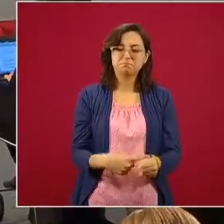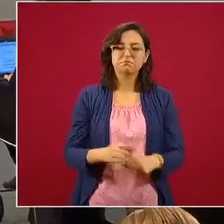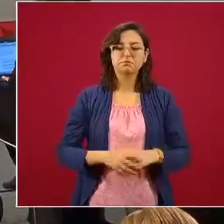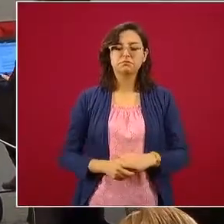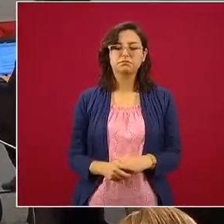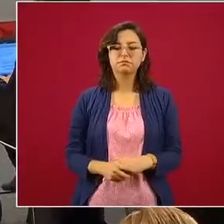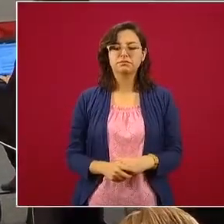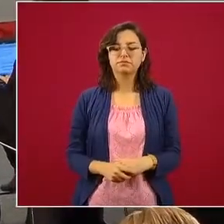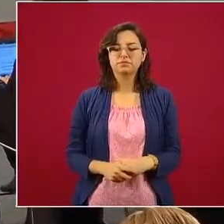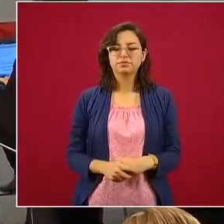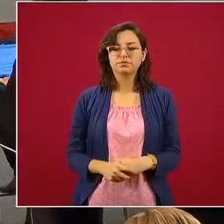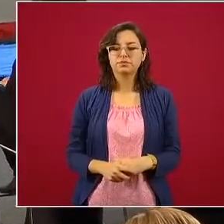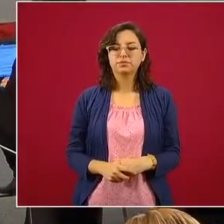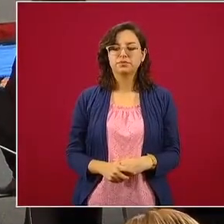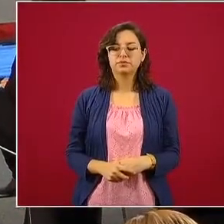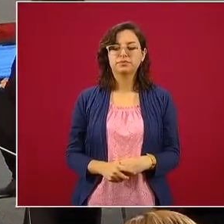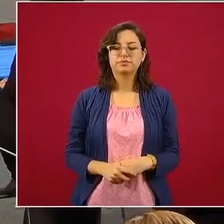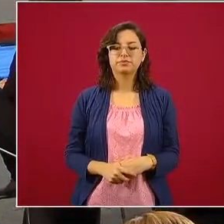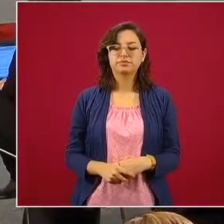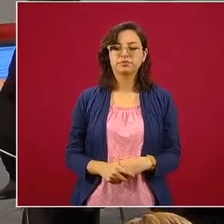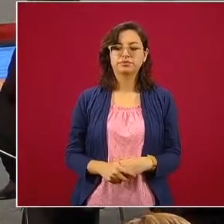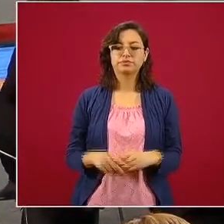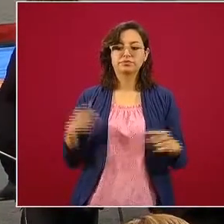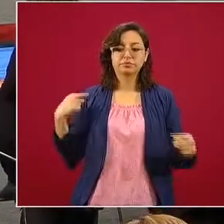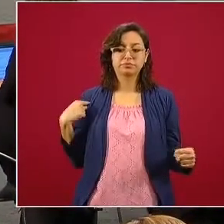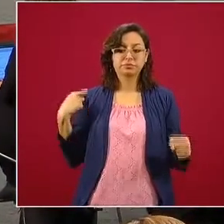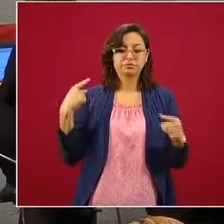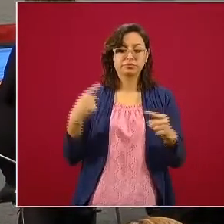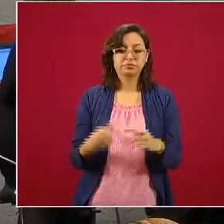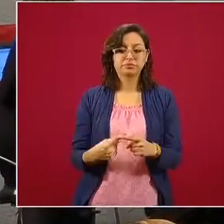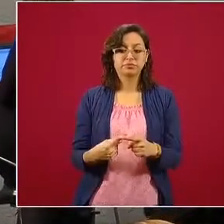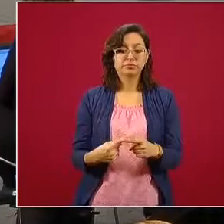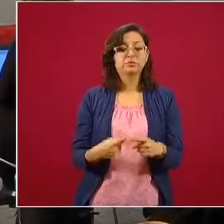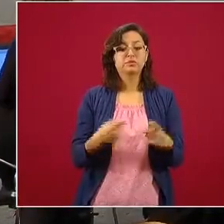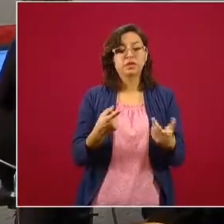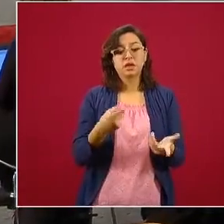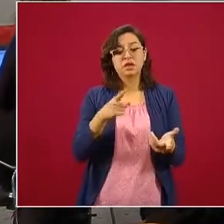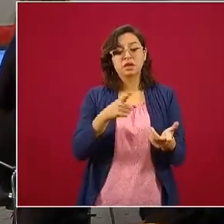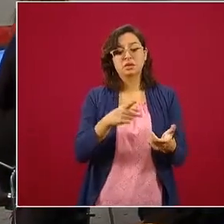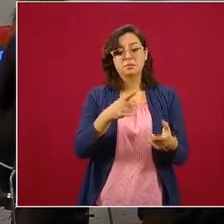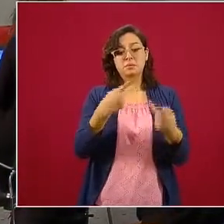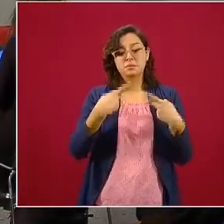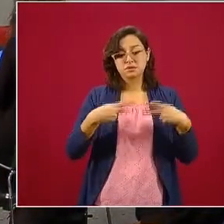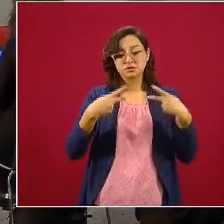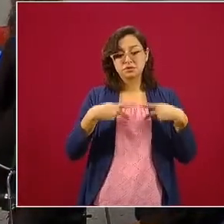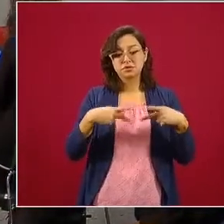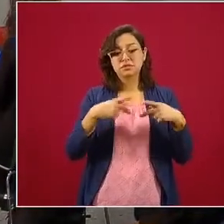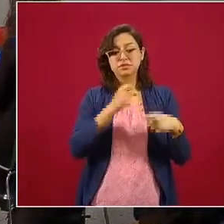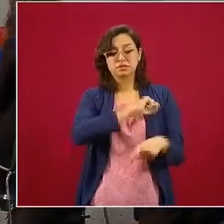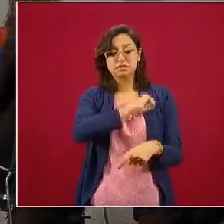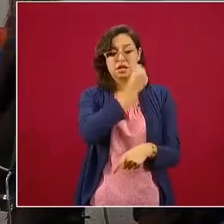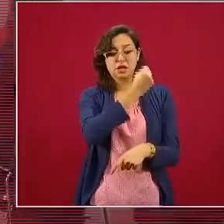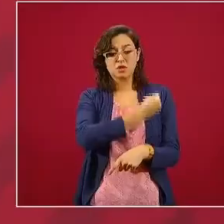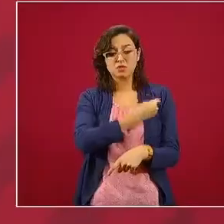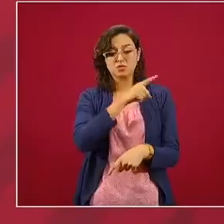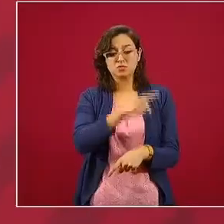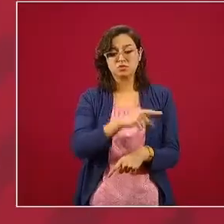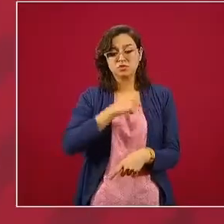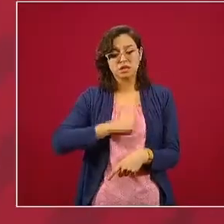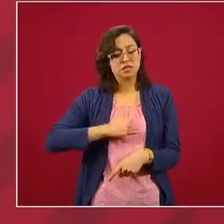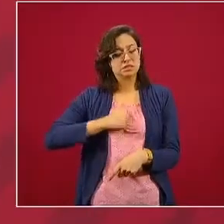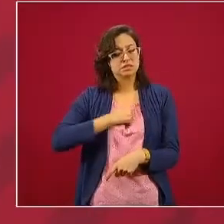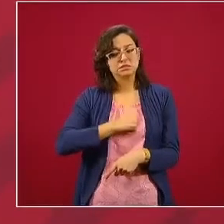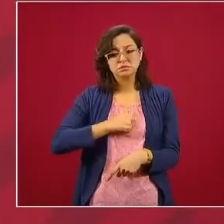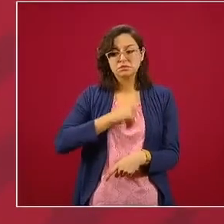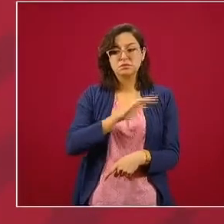A la fecha se han registrado fallecimientos del personal médico muy lamentables, igual que cualquier otra pérdida,